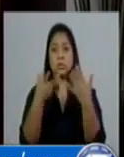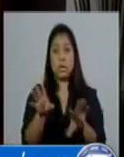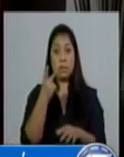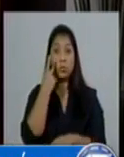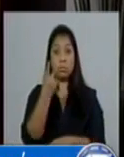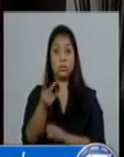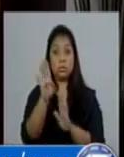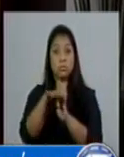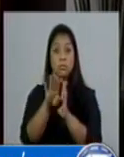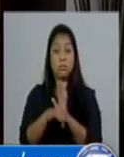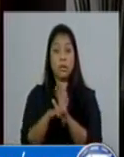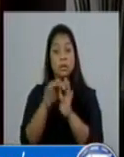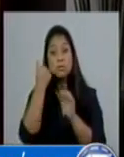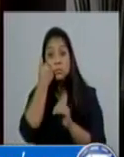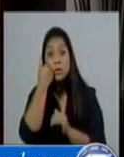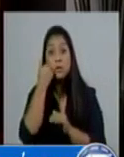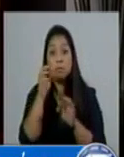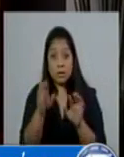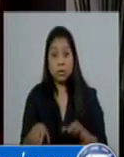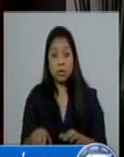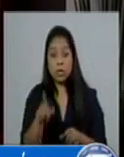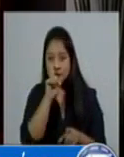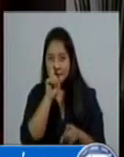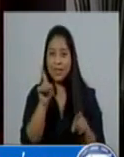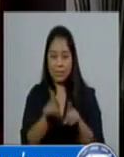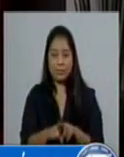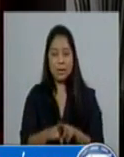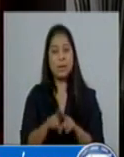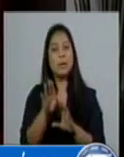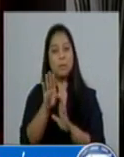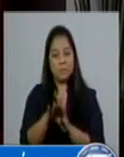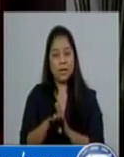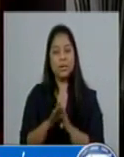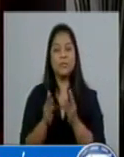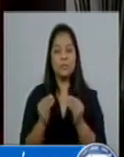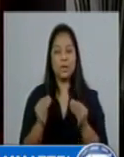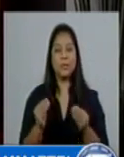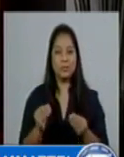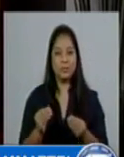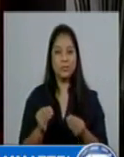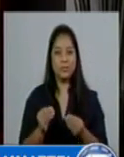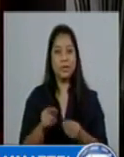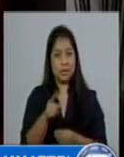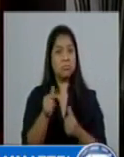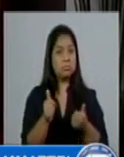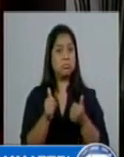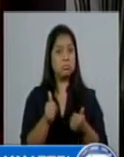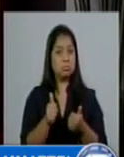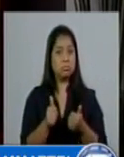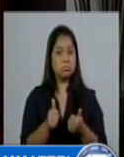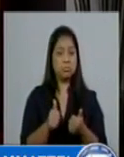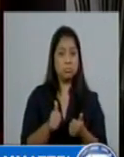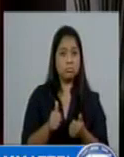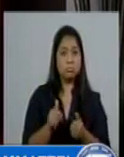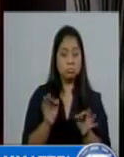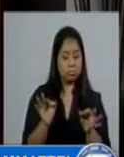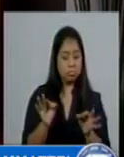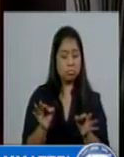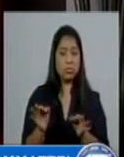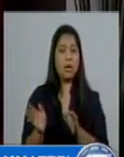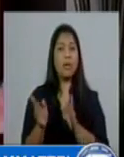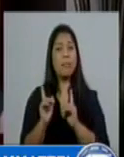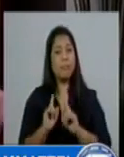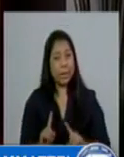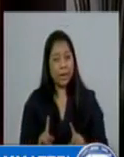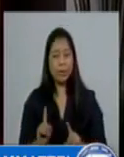los decesos, los infectados e incluso ha bajado el miedo. Y esto es bueno, muy bueno, pero no